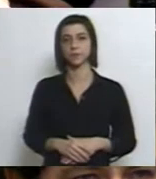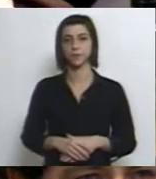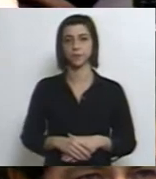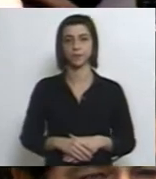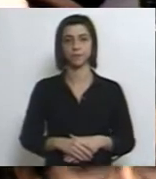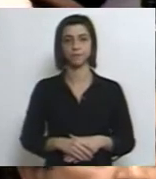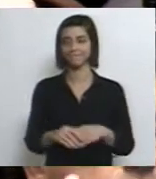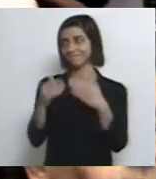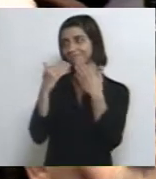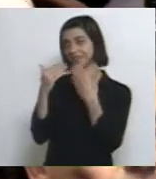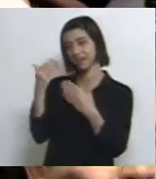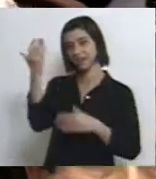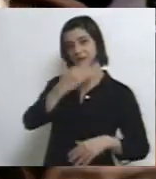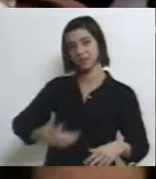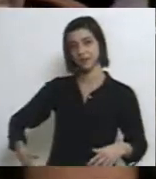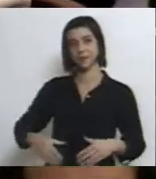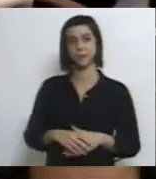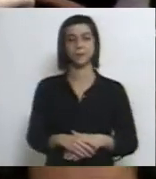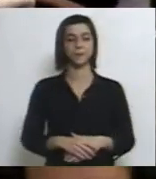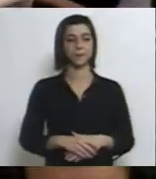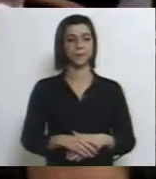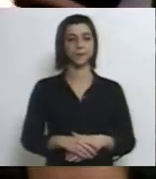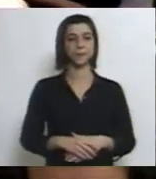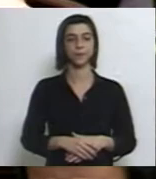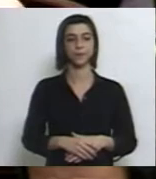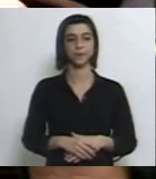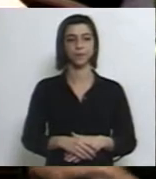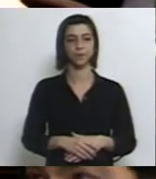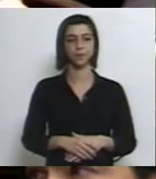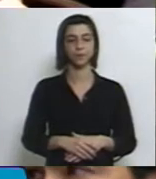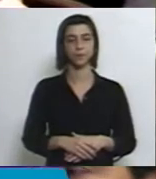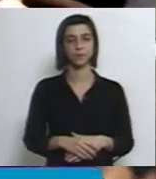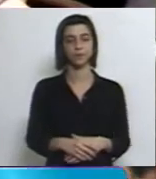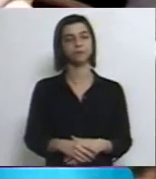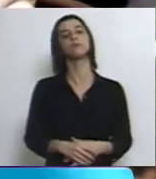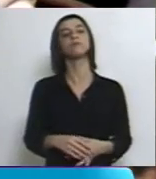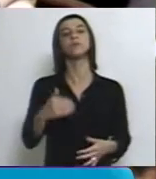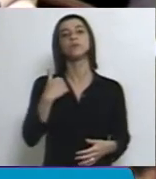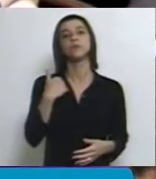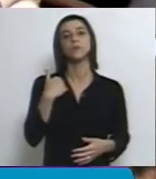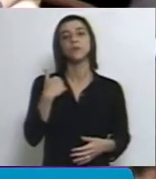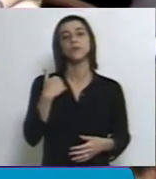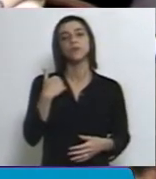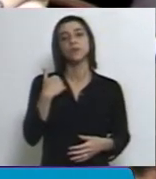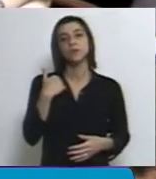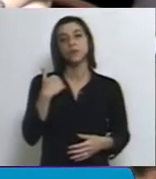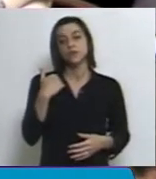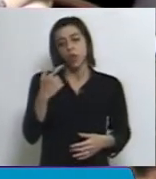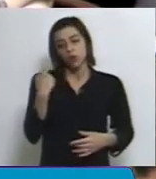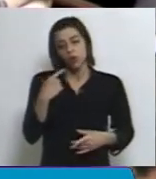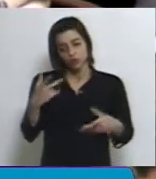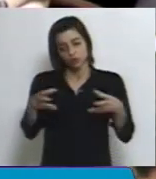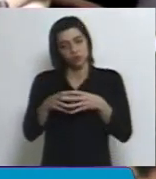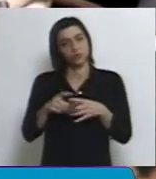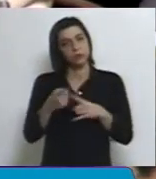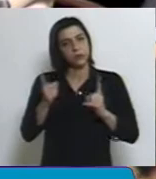Gracias, señor Presidente. Es para plantear la adhesión de nuestro